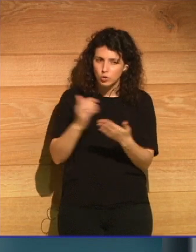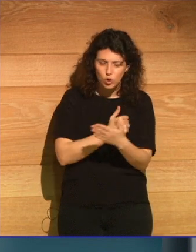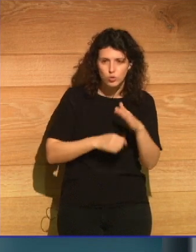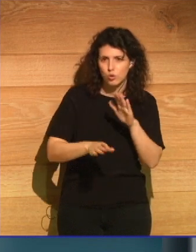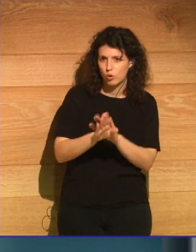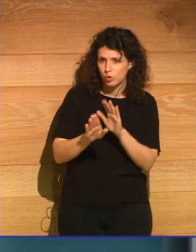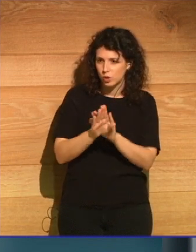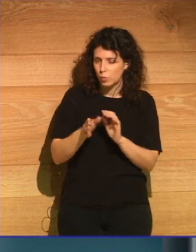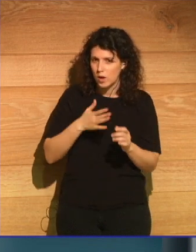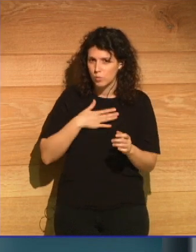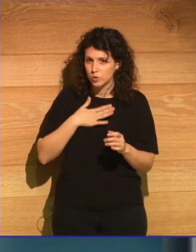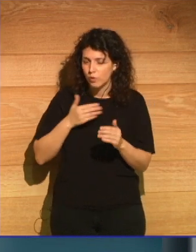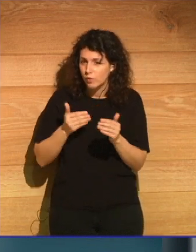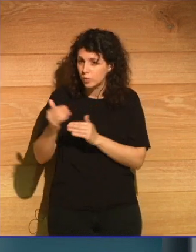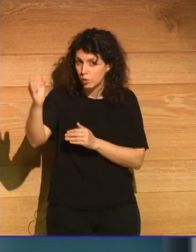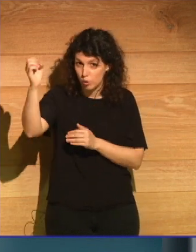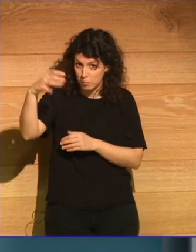iluminando nuestro futuro?